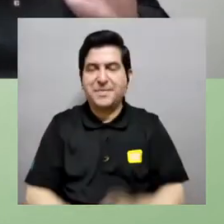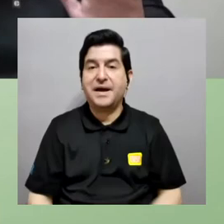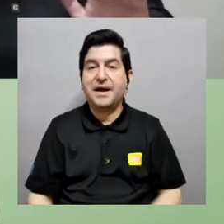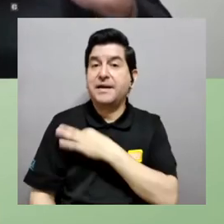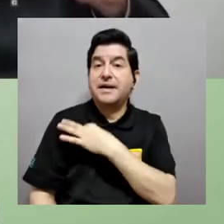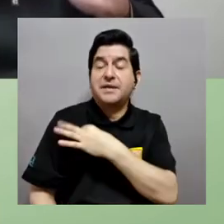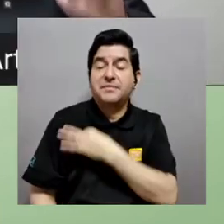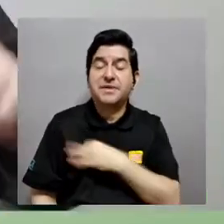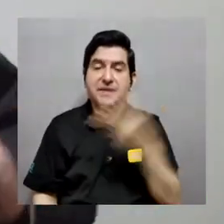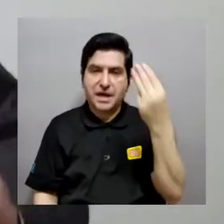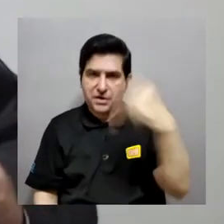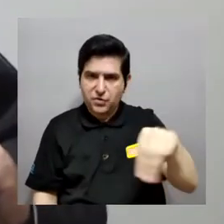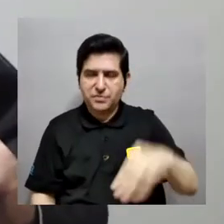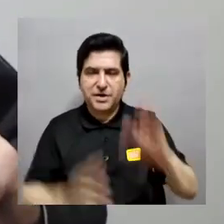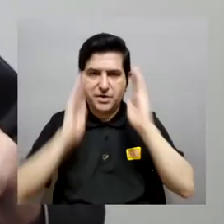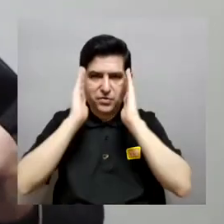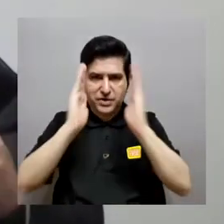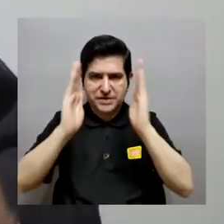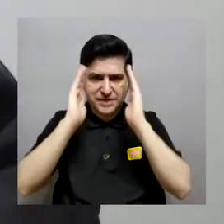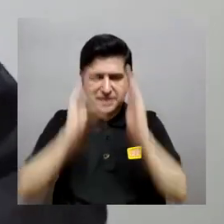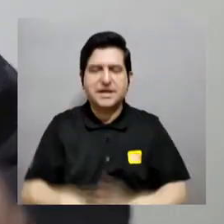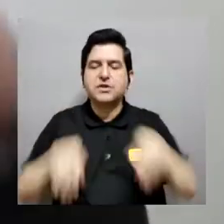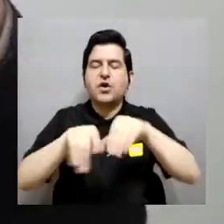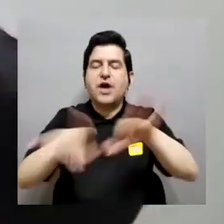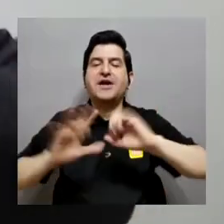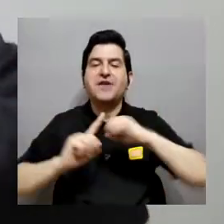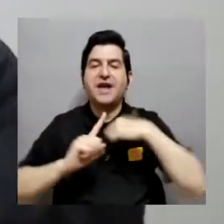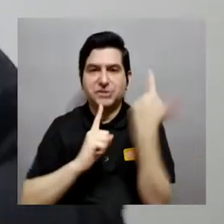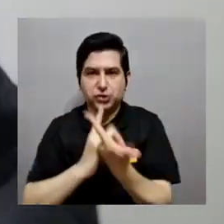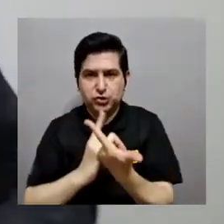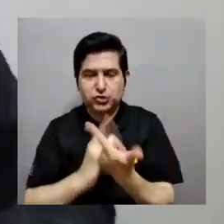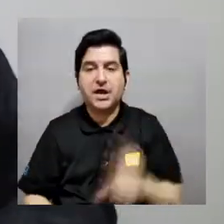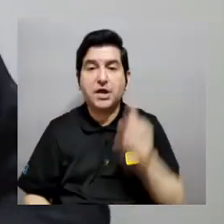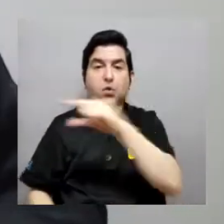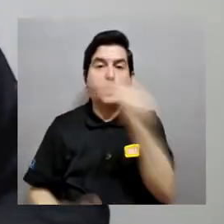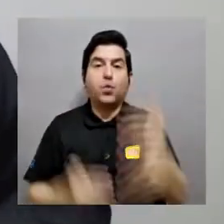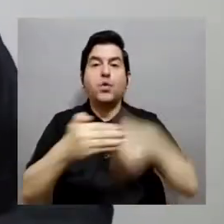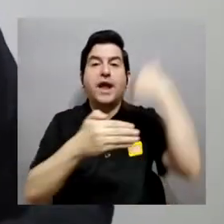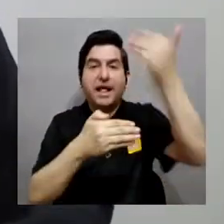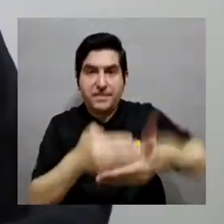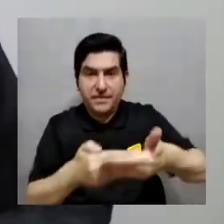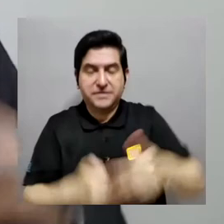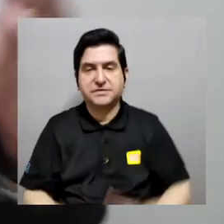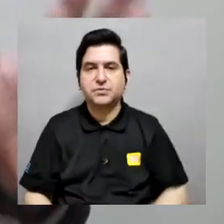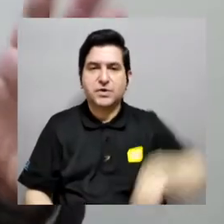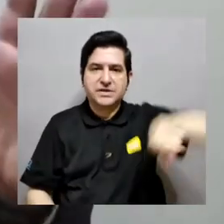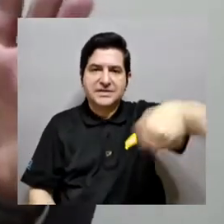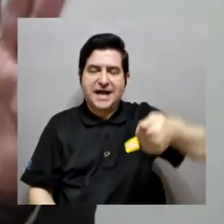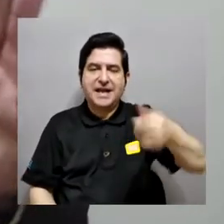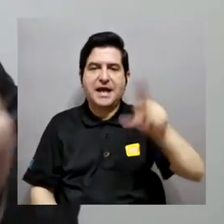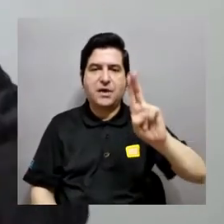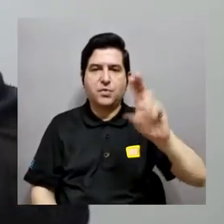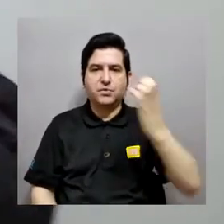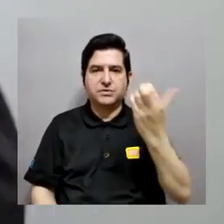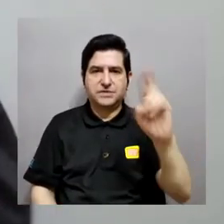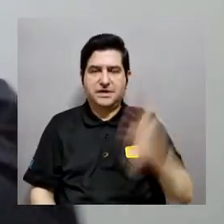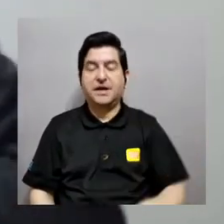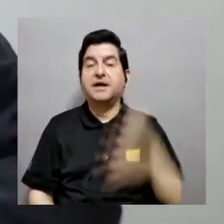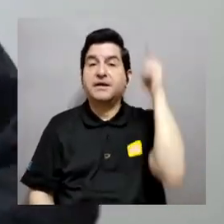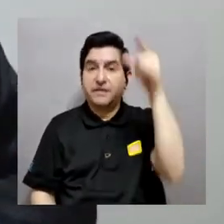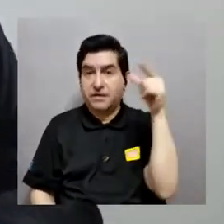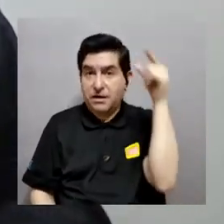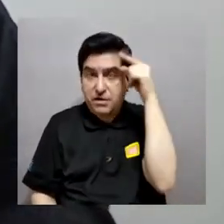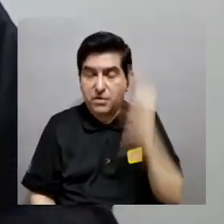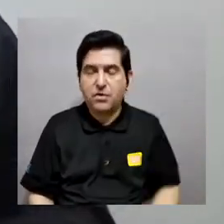en vivo entonces no pueden enviarnos las preguntas por eso le invitamos todos los miércoles a sintonizarnos en las redes sociales primero y una